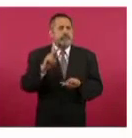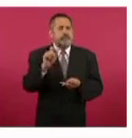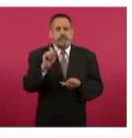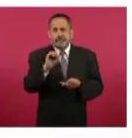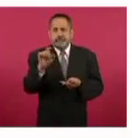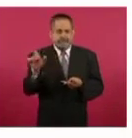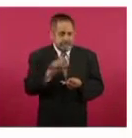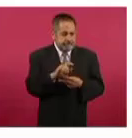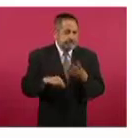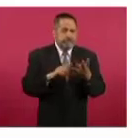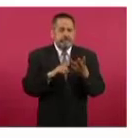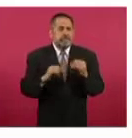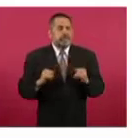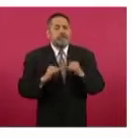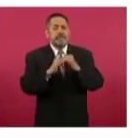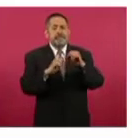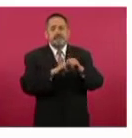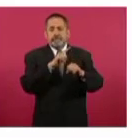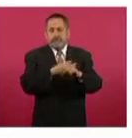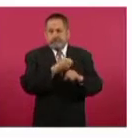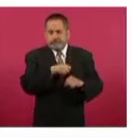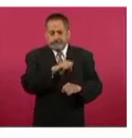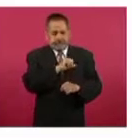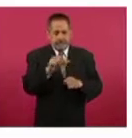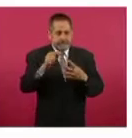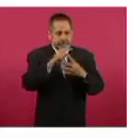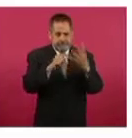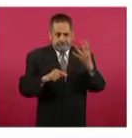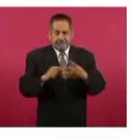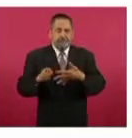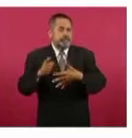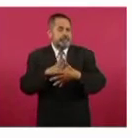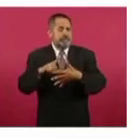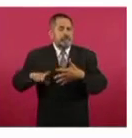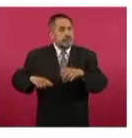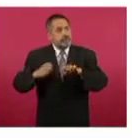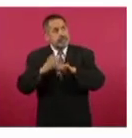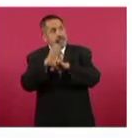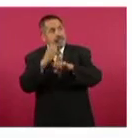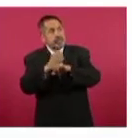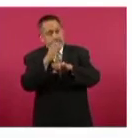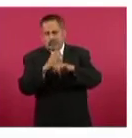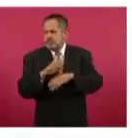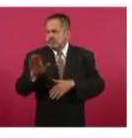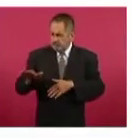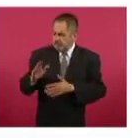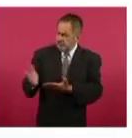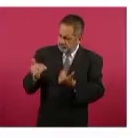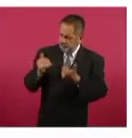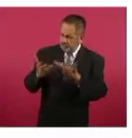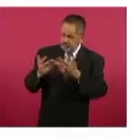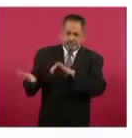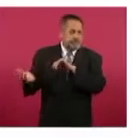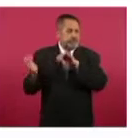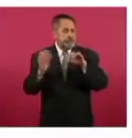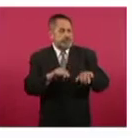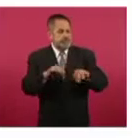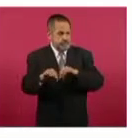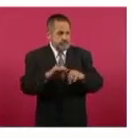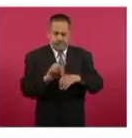Nacionales de Salud y también los gobiernos de los estados que agregaron sus vacantes a través